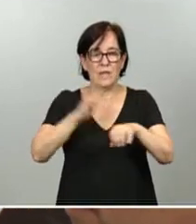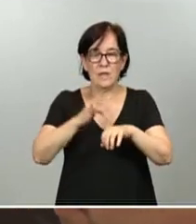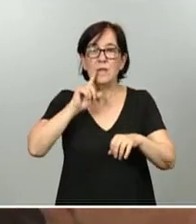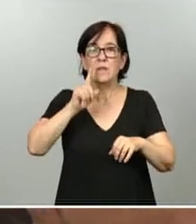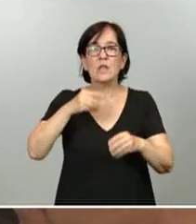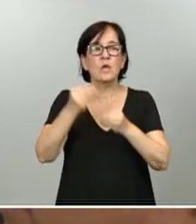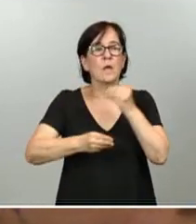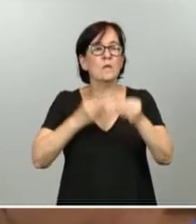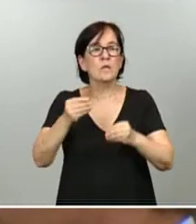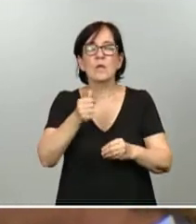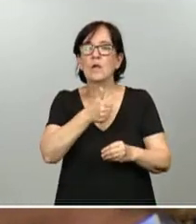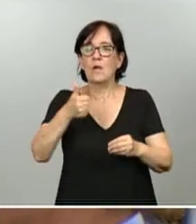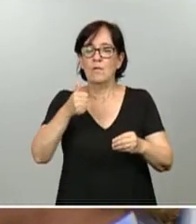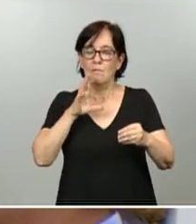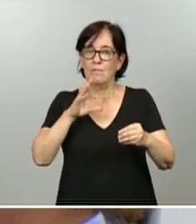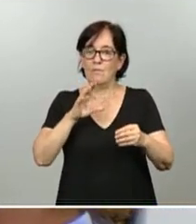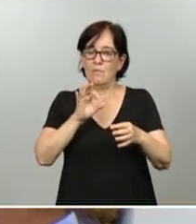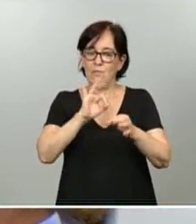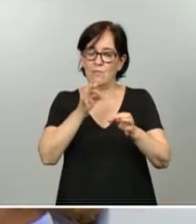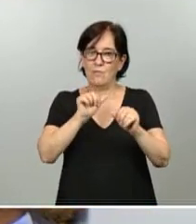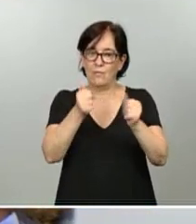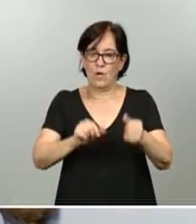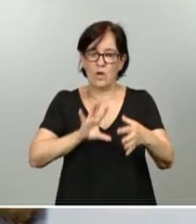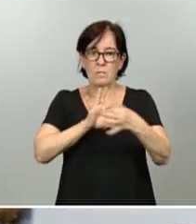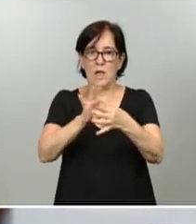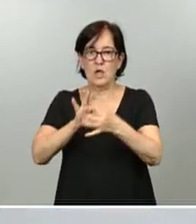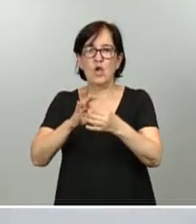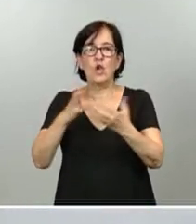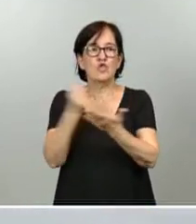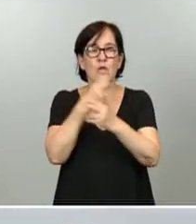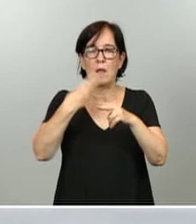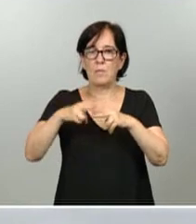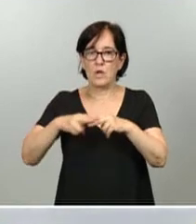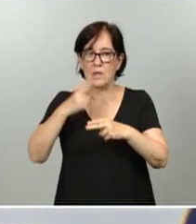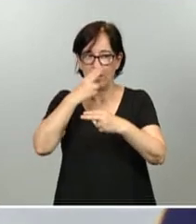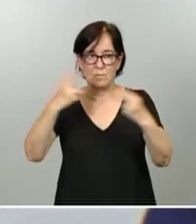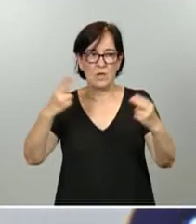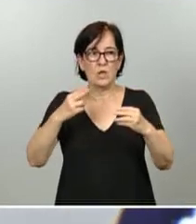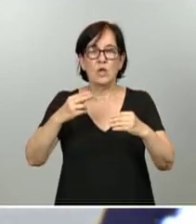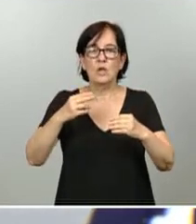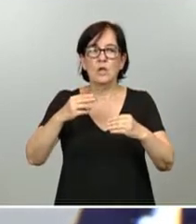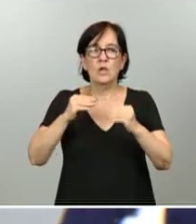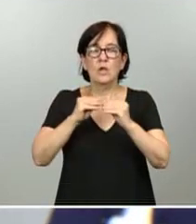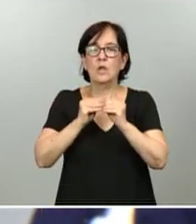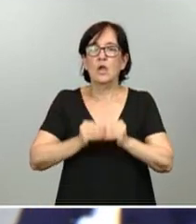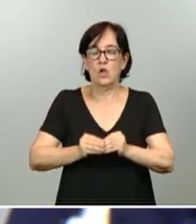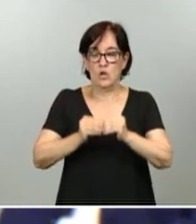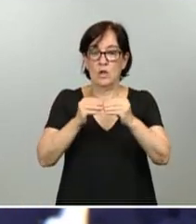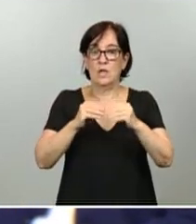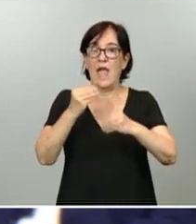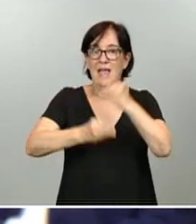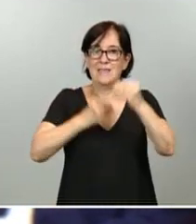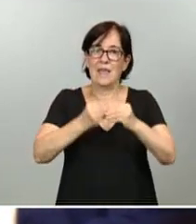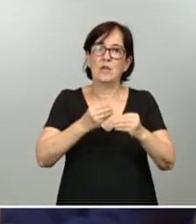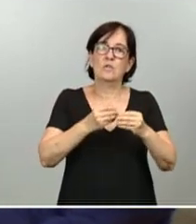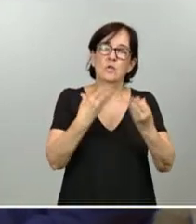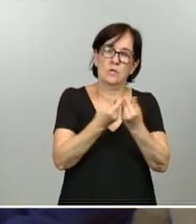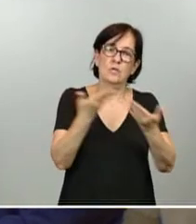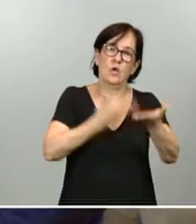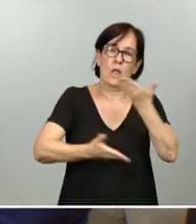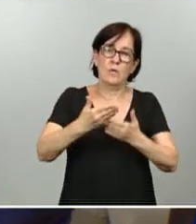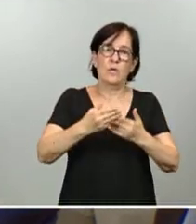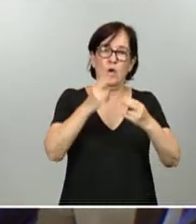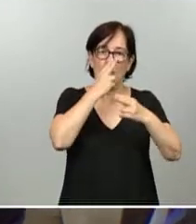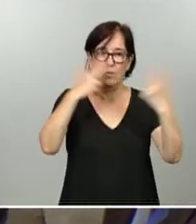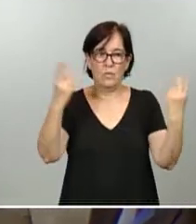forma sincronizada todas las políticas públicas y construidas en colaboración público-privada. En ese sentido, nos